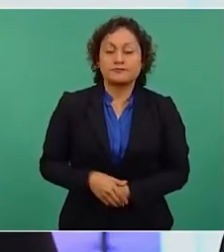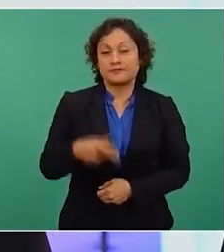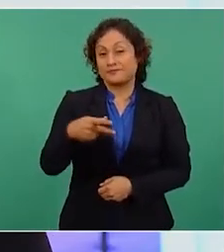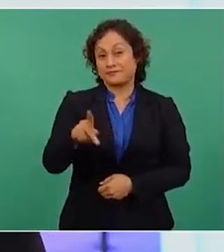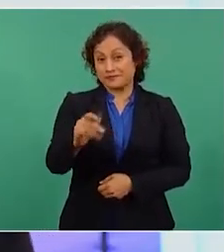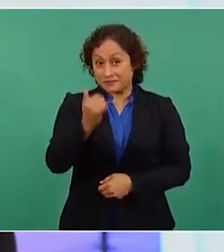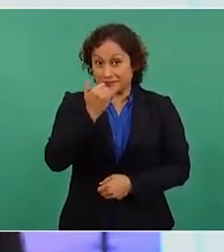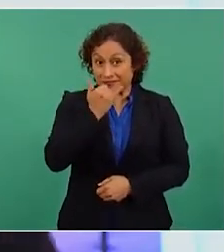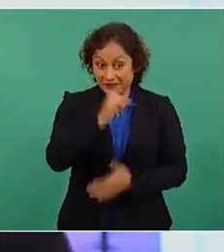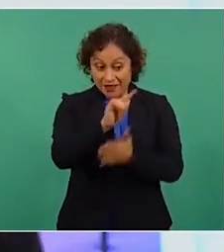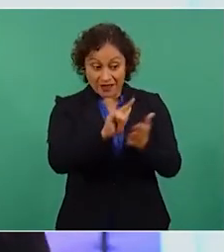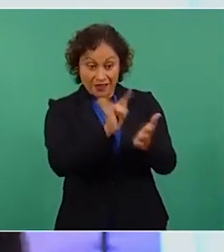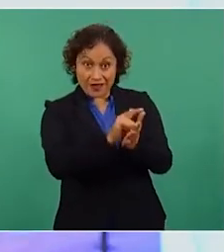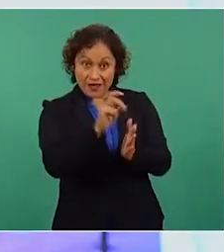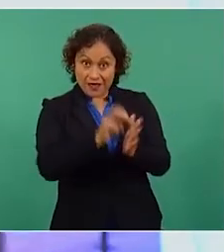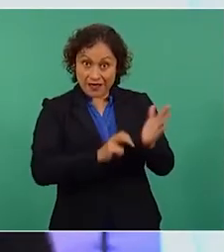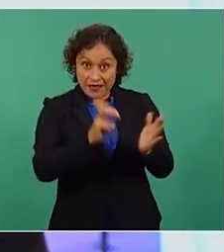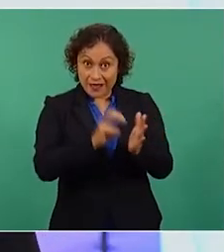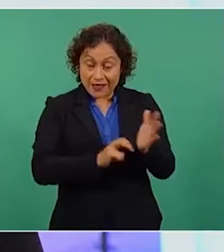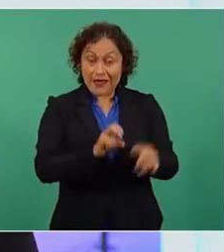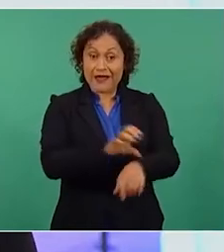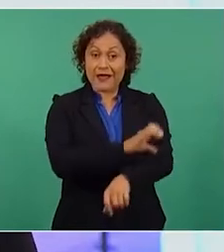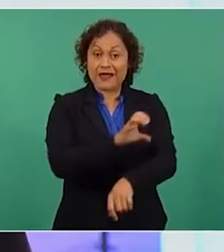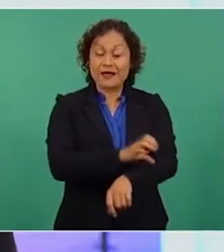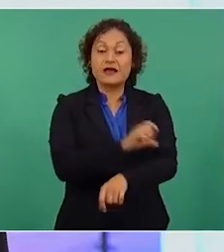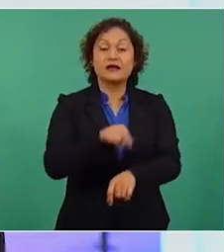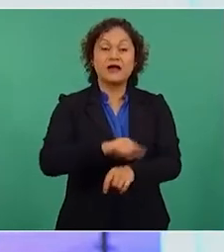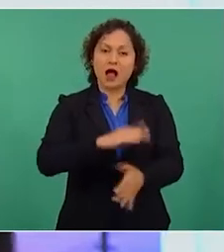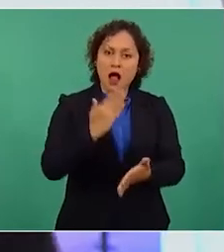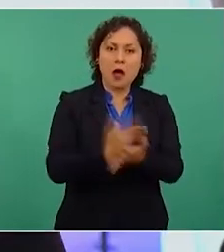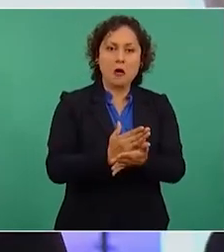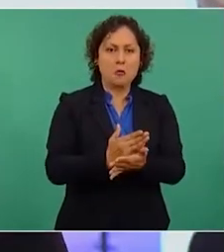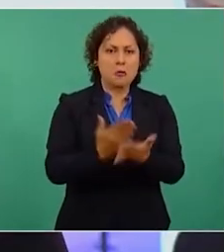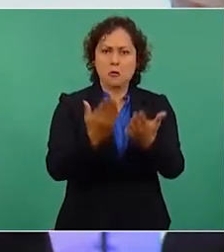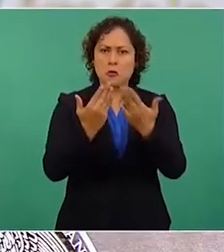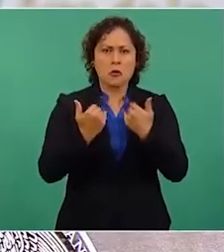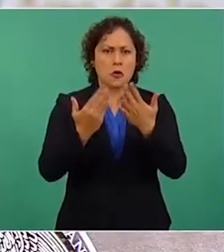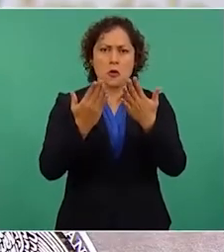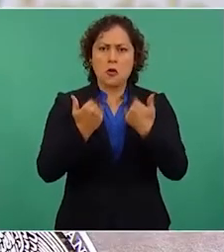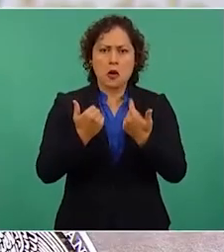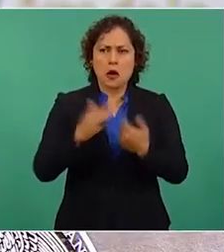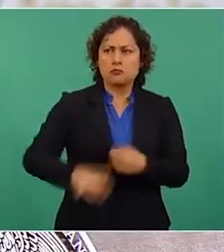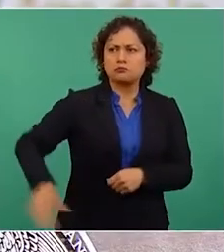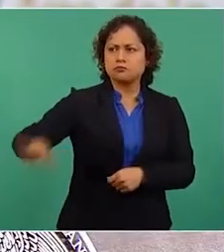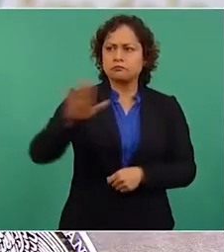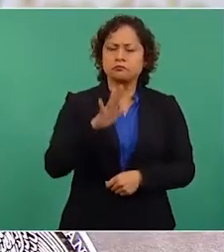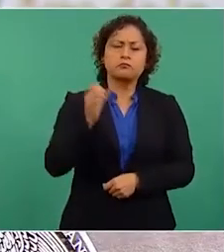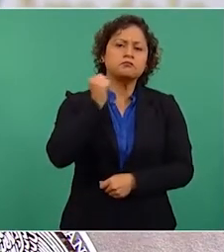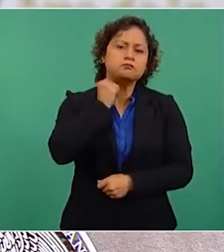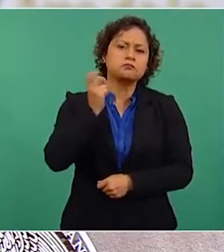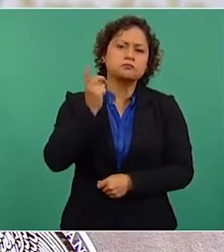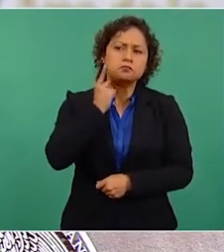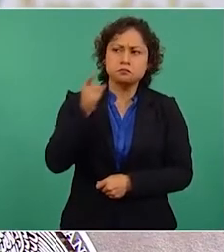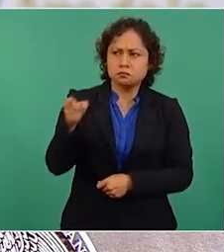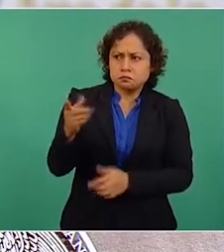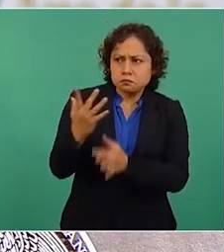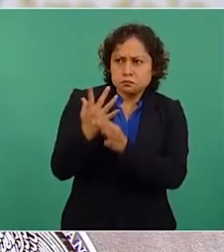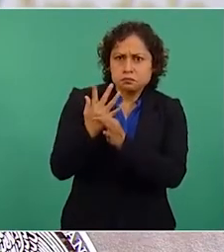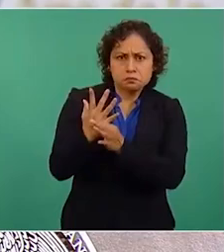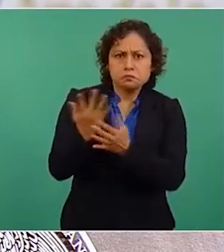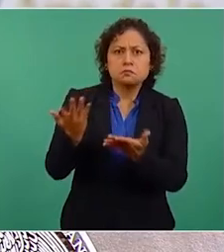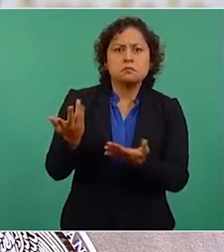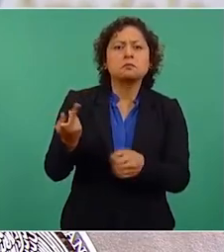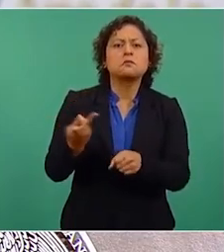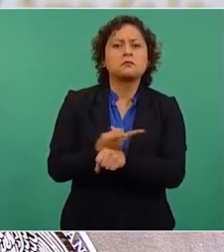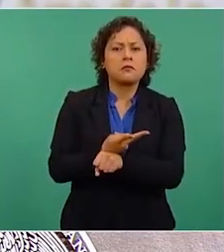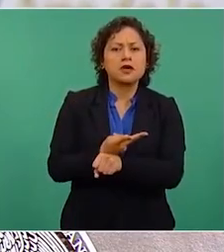ha sido frenada, según aclararon los mismos legisladores, y el proceso de discusión con el Parlamento abierto iniciará